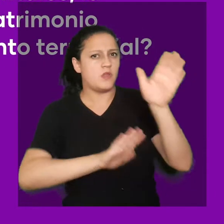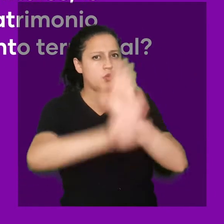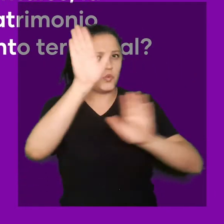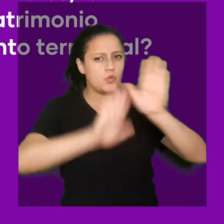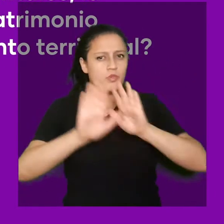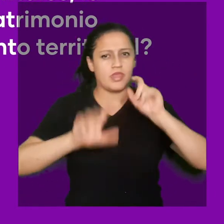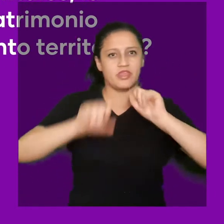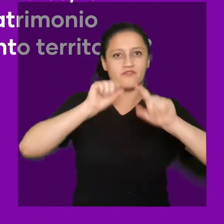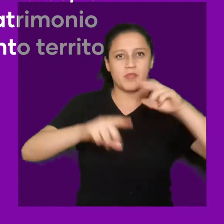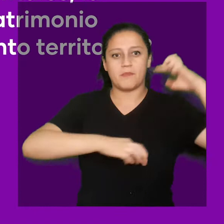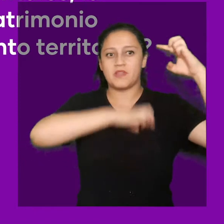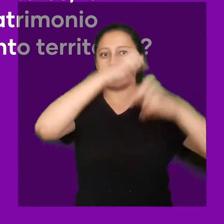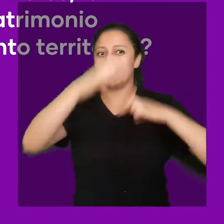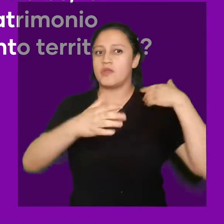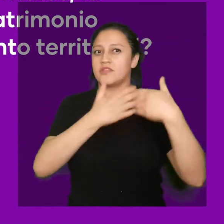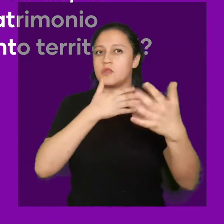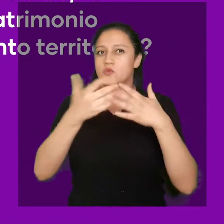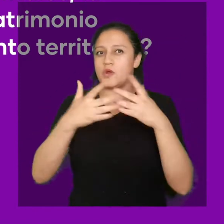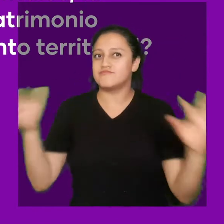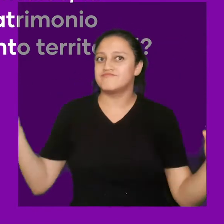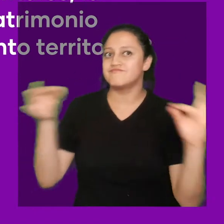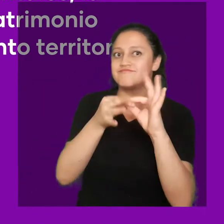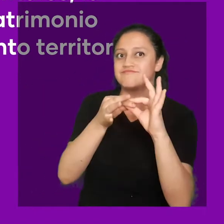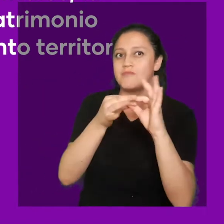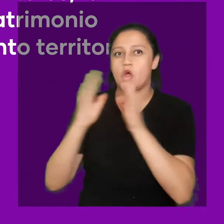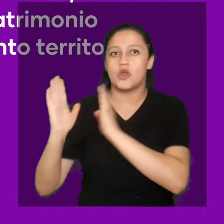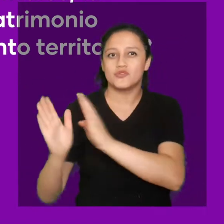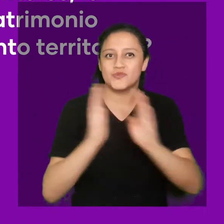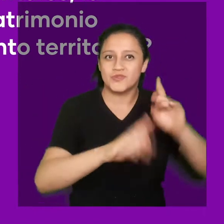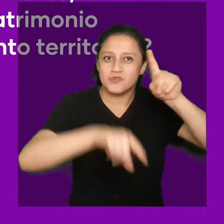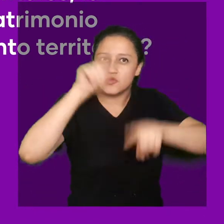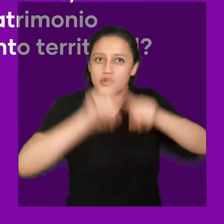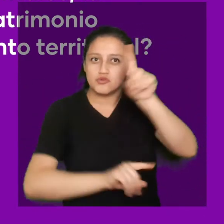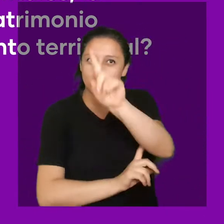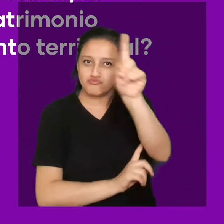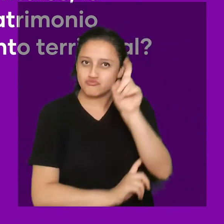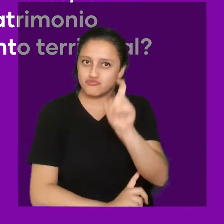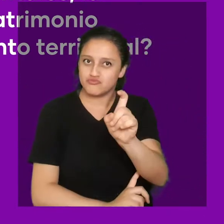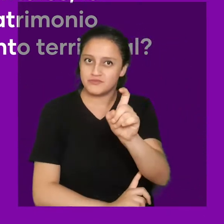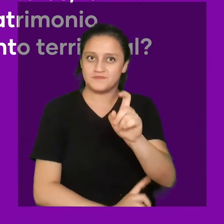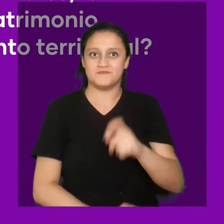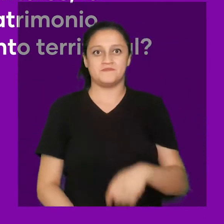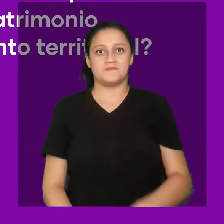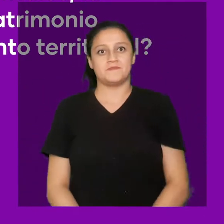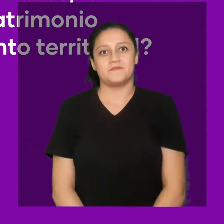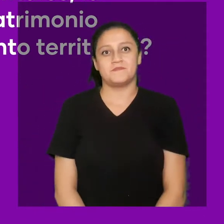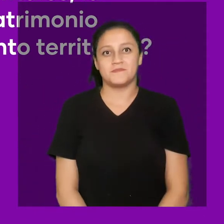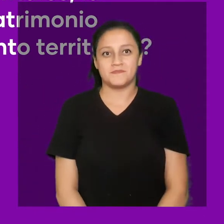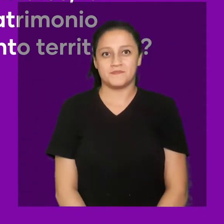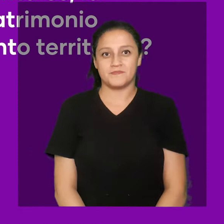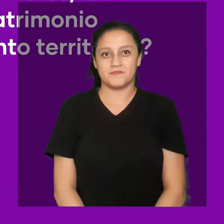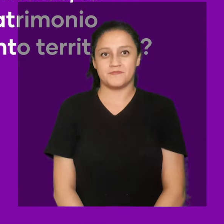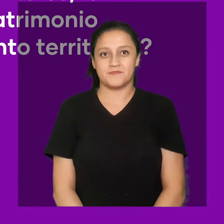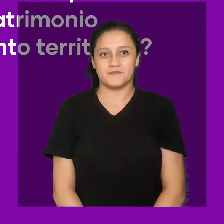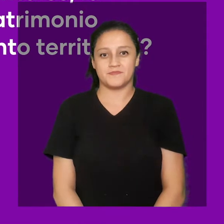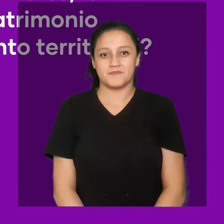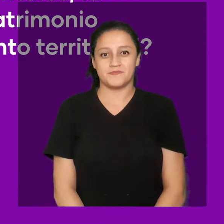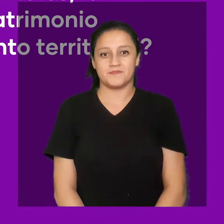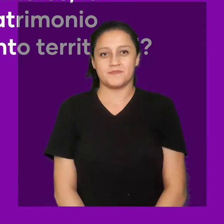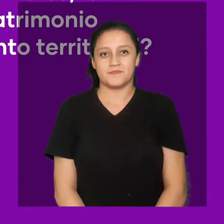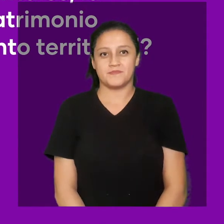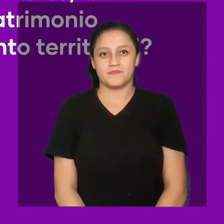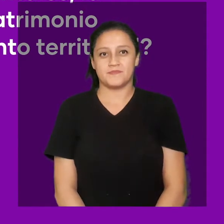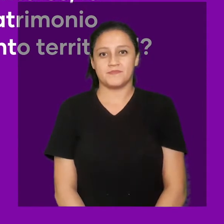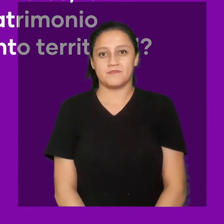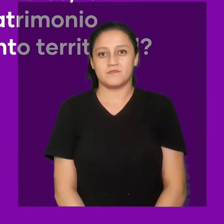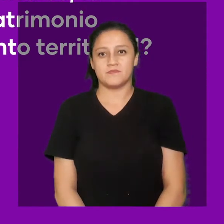evaluar el ideal de reducción de daños ambientales, la conservación y preservación del patrimonio natural en el marco del ordenamiento